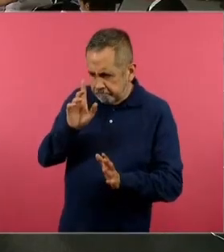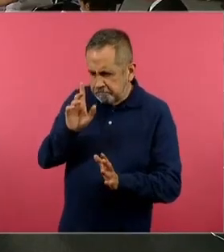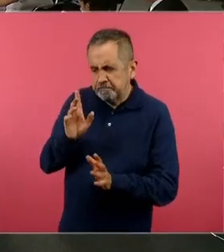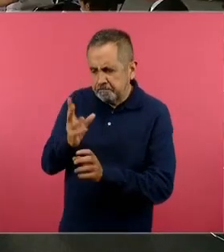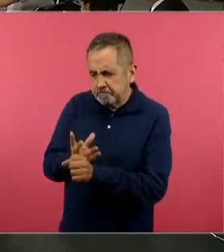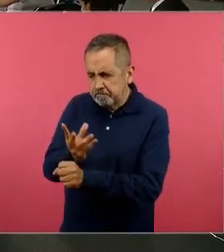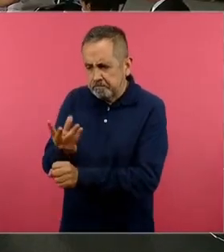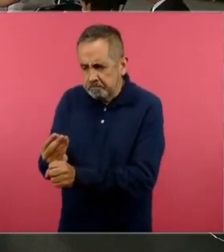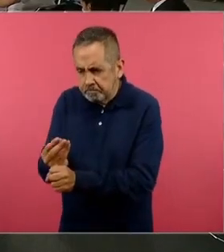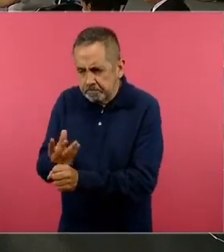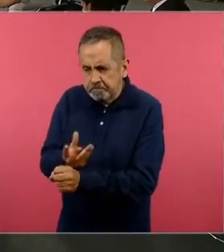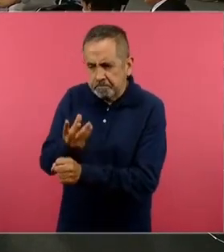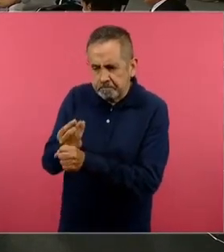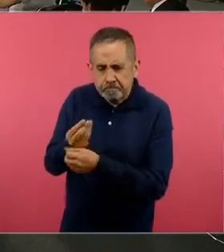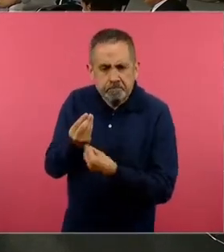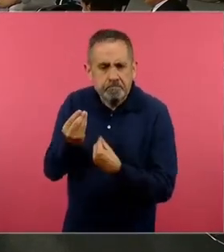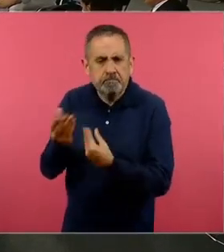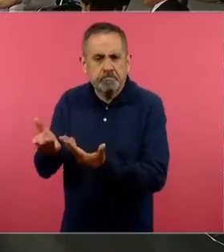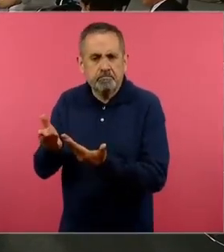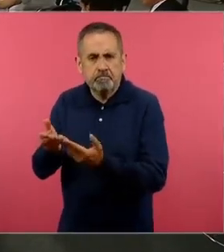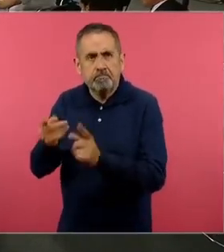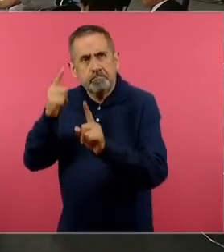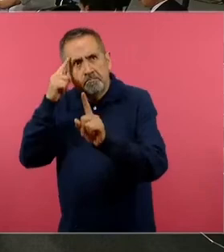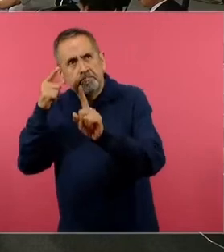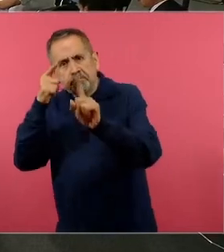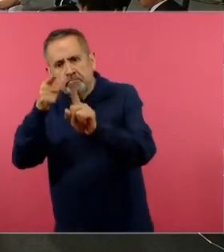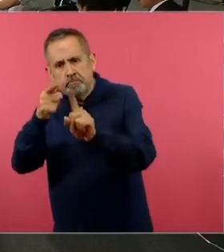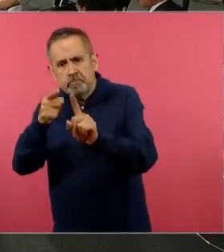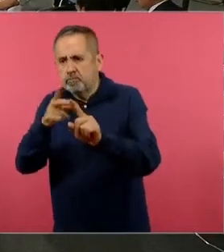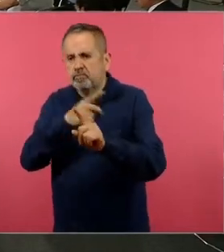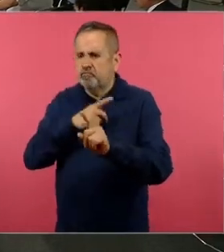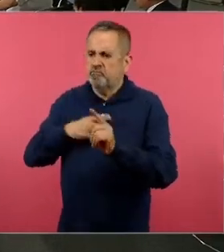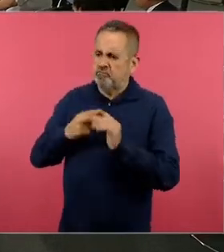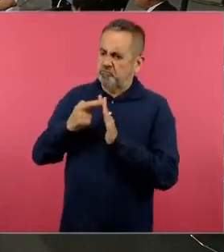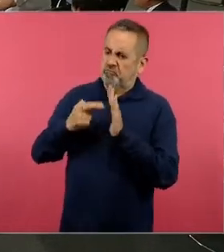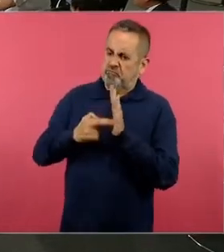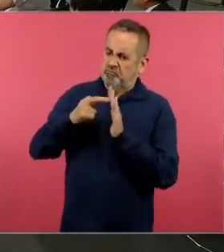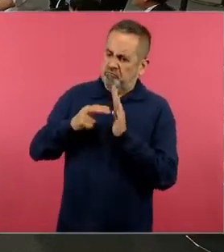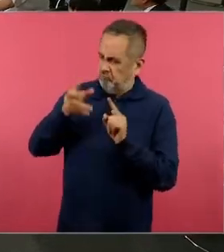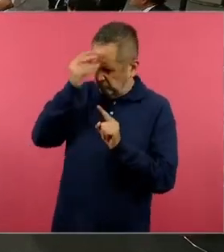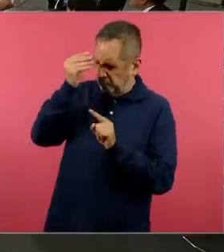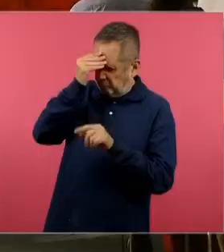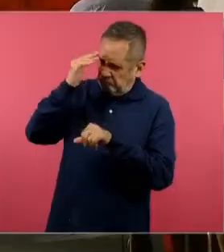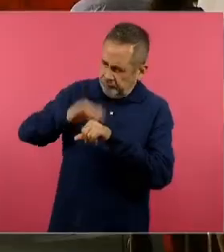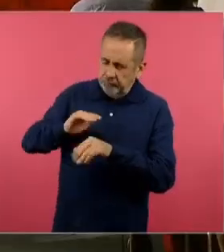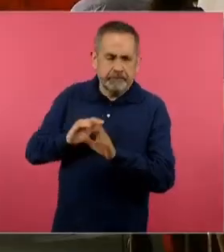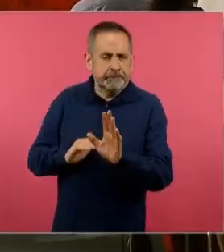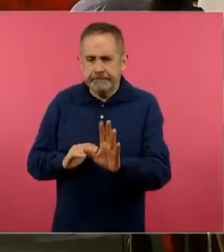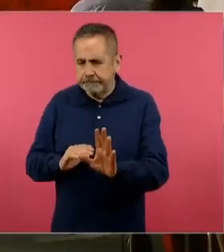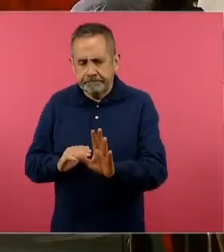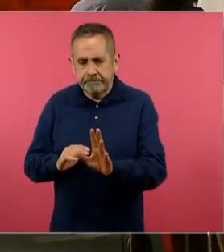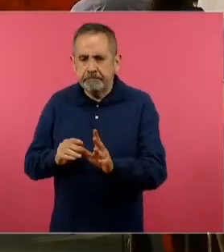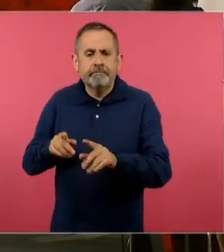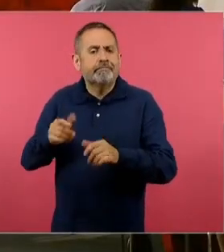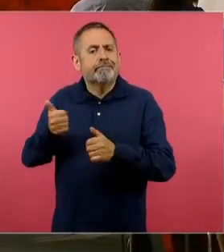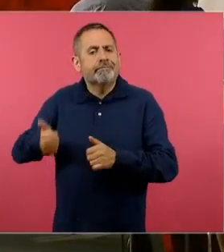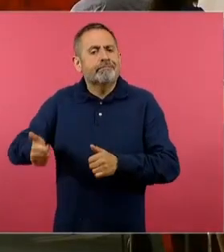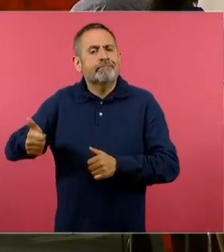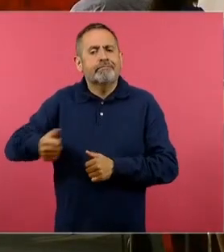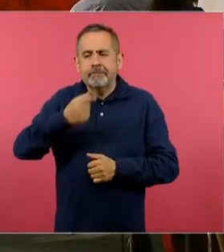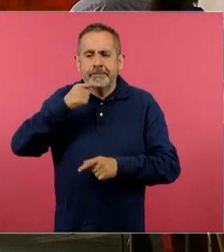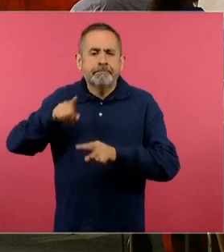aprendizaje más que una meta rígida en la que todos tienen que entrar, porque sabemos que los niños y las niñas son diversos,